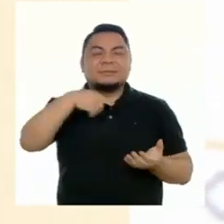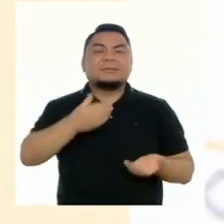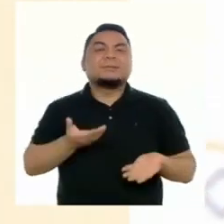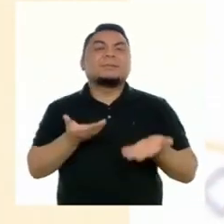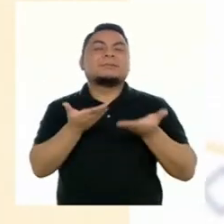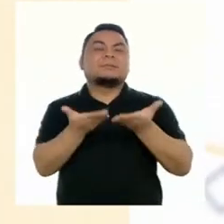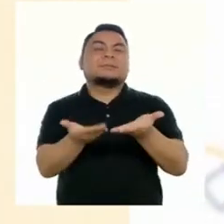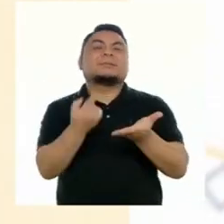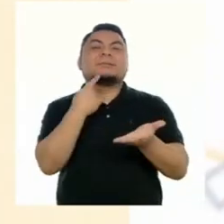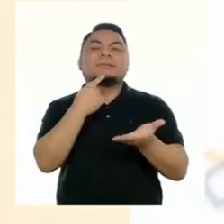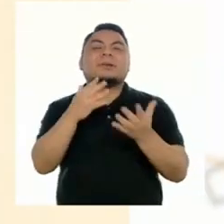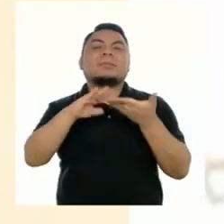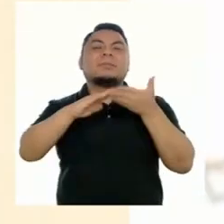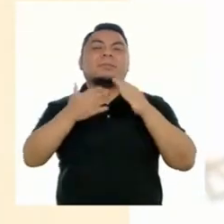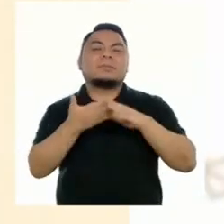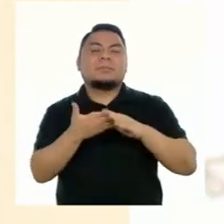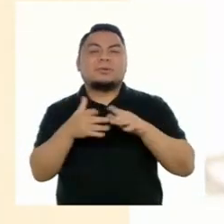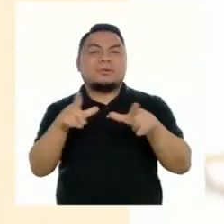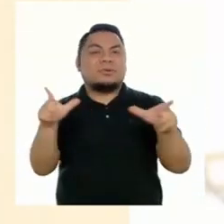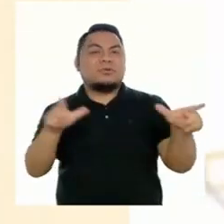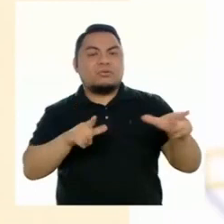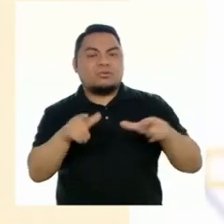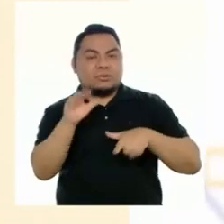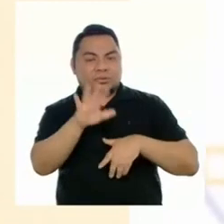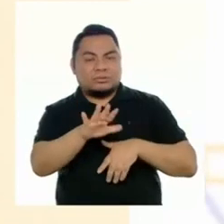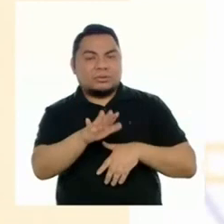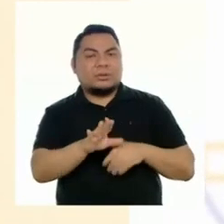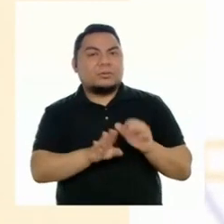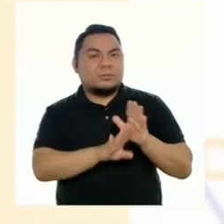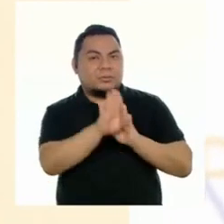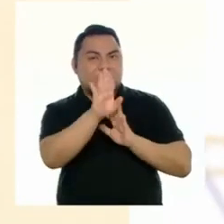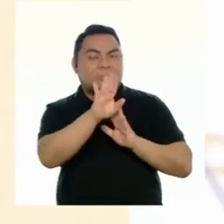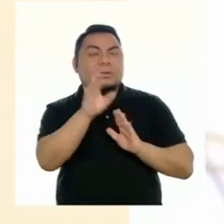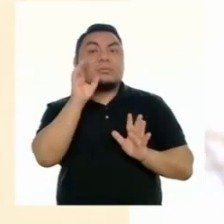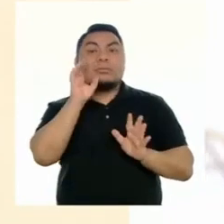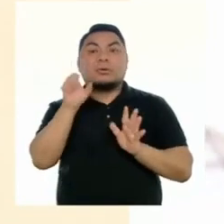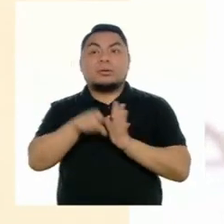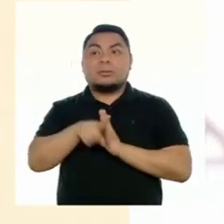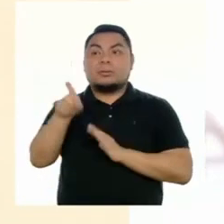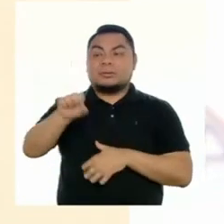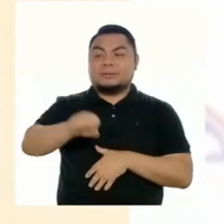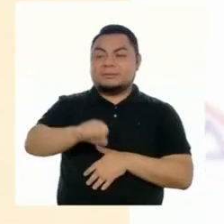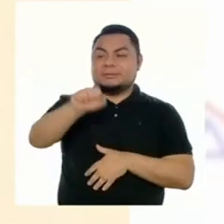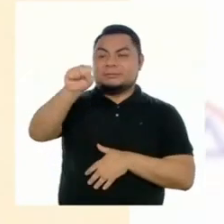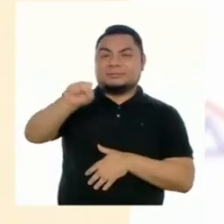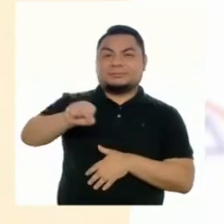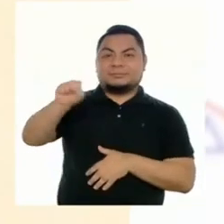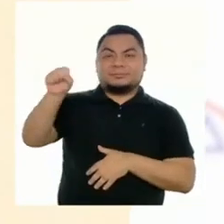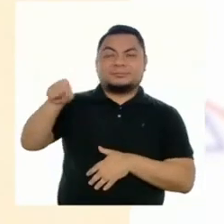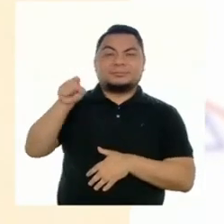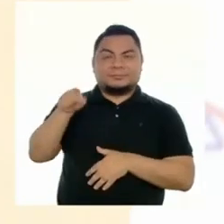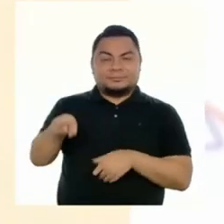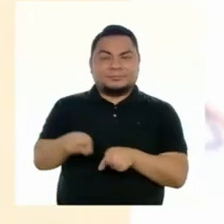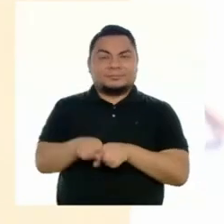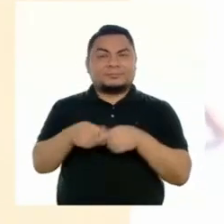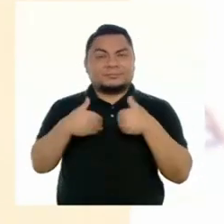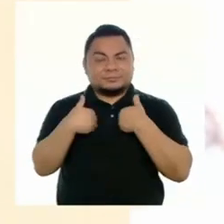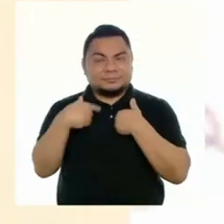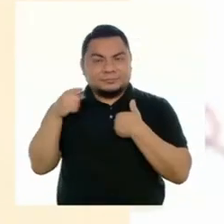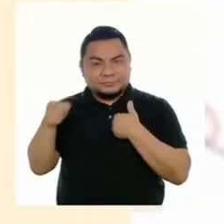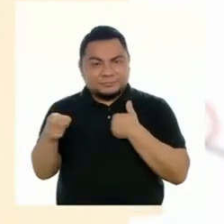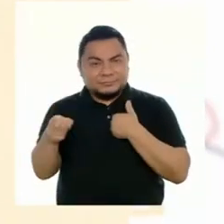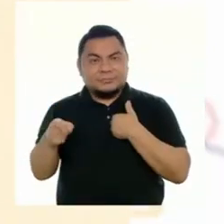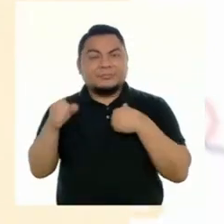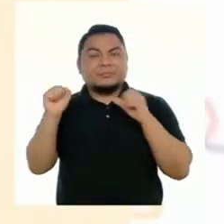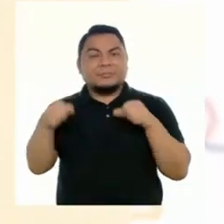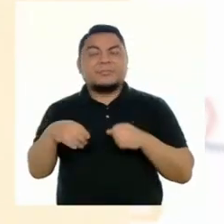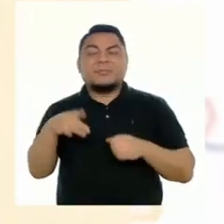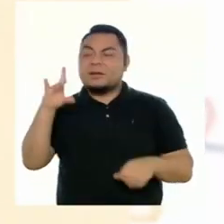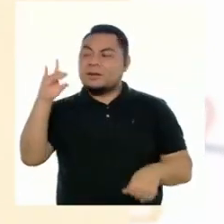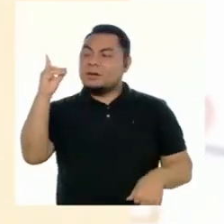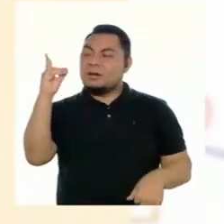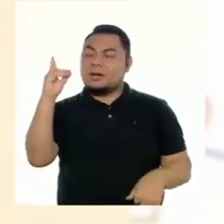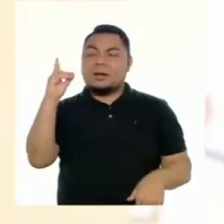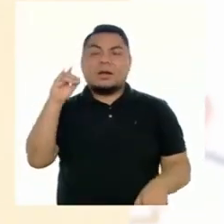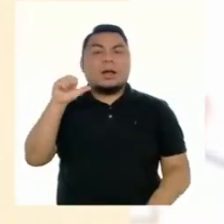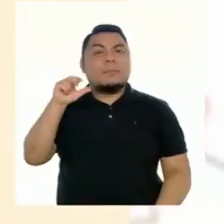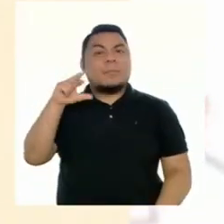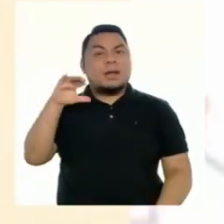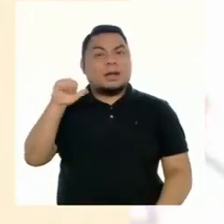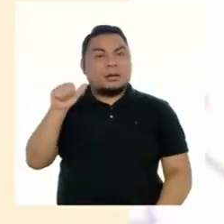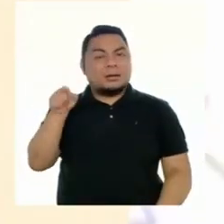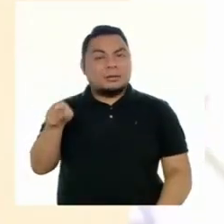autoabastecimiento de las poblaciones locales. Por ejemplo, en la sierra, los camélidos domésticos, llama y alpaca,